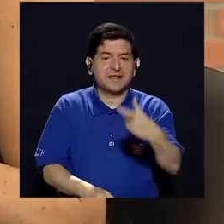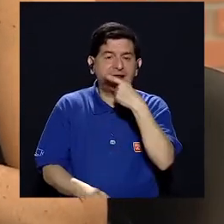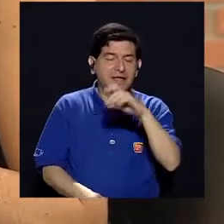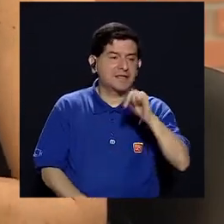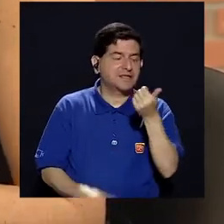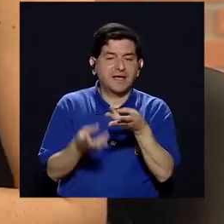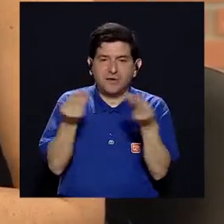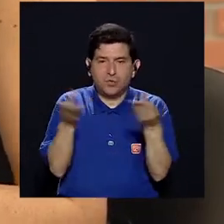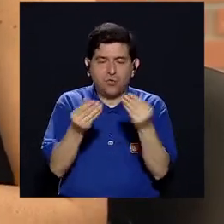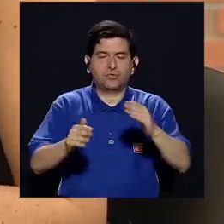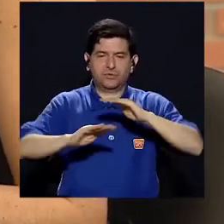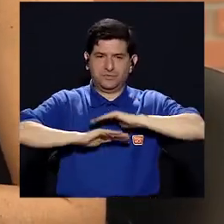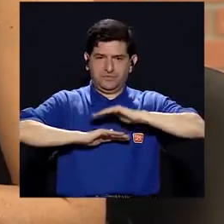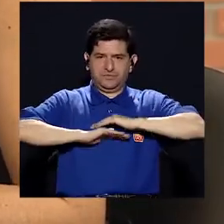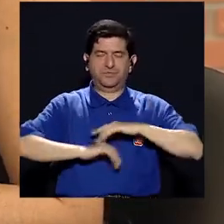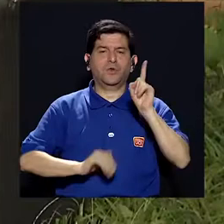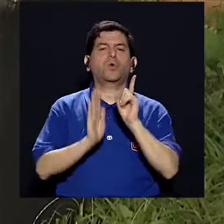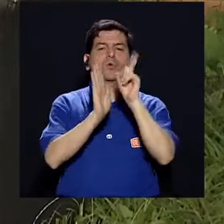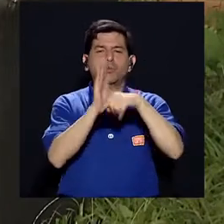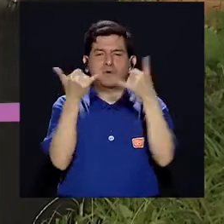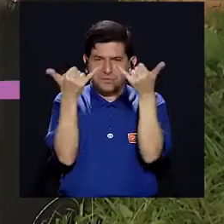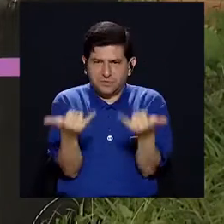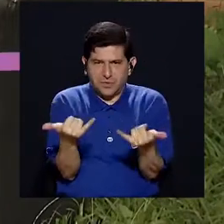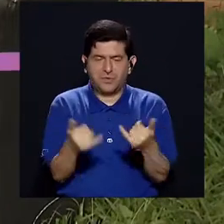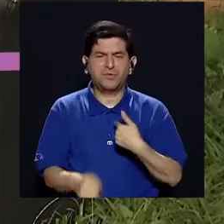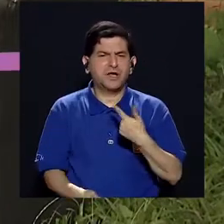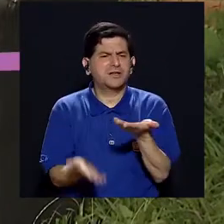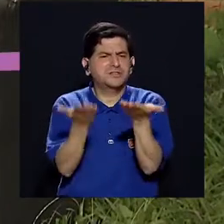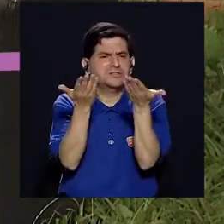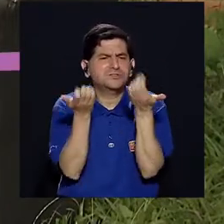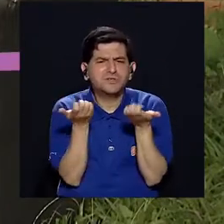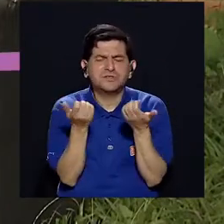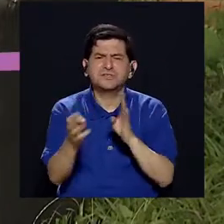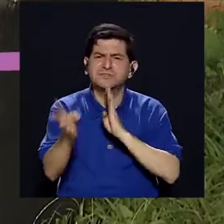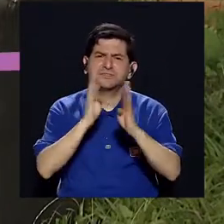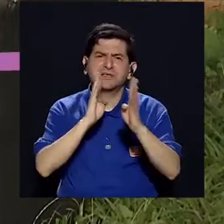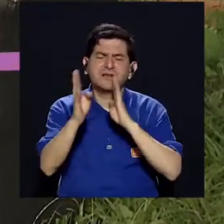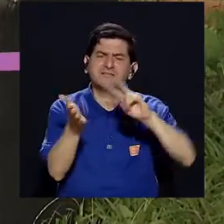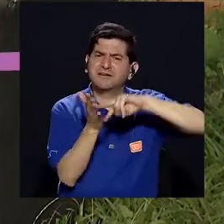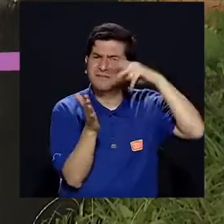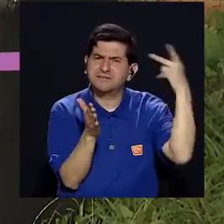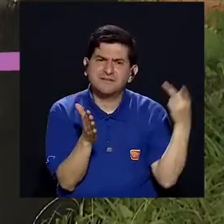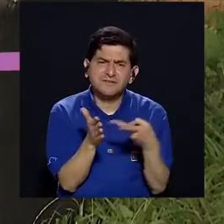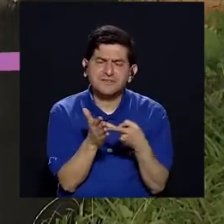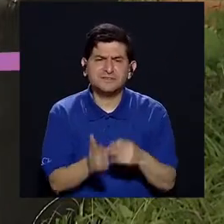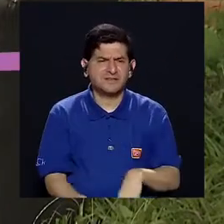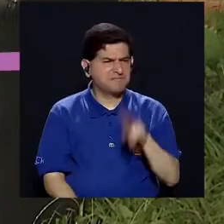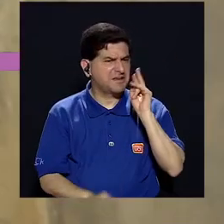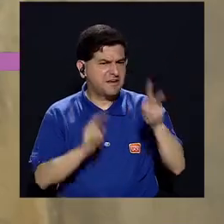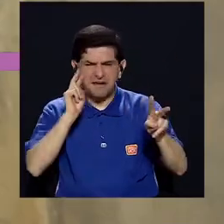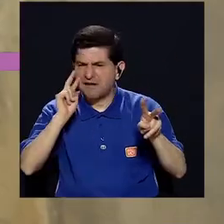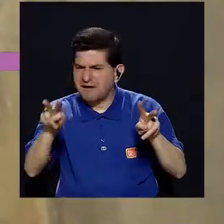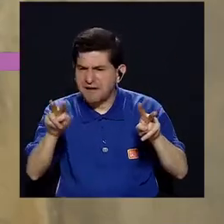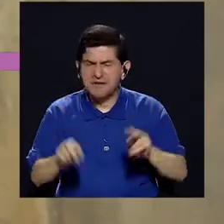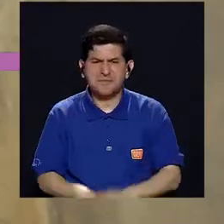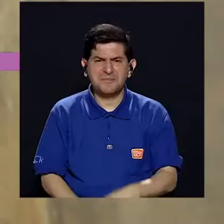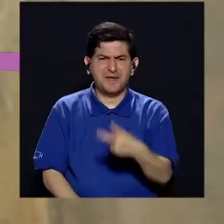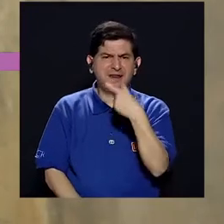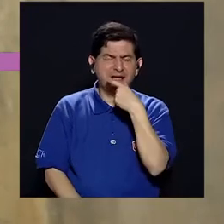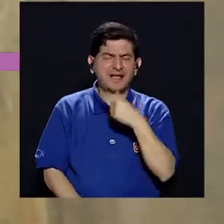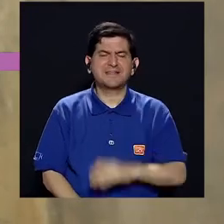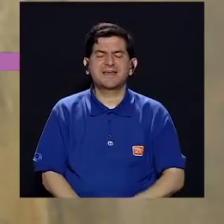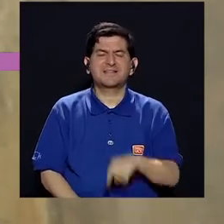con algún otro tipo de producto que también nos dé saciedad. Nos queda un minutito de este bloque, pero sí me gustaría también que hablemos de lo que es, de lo que uno ve